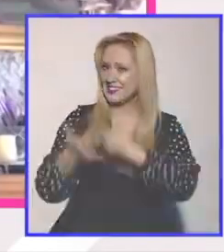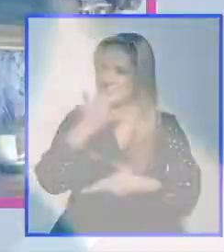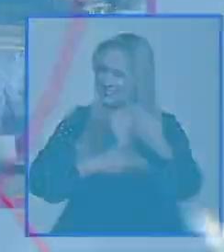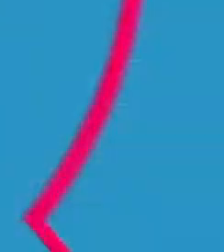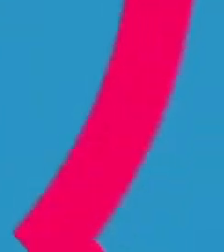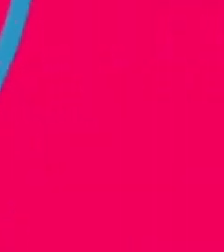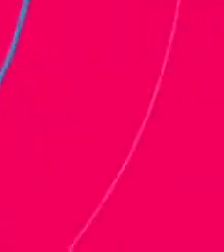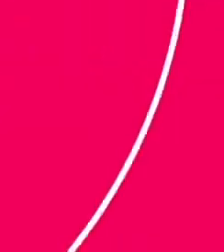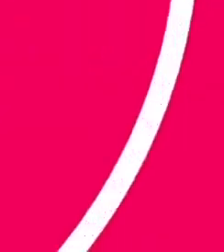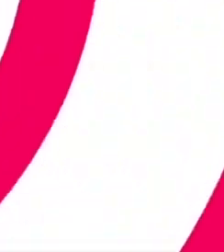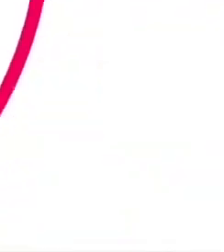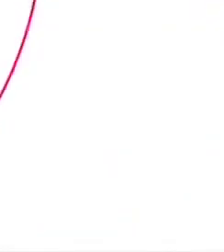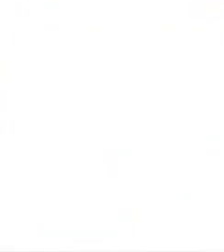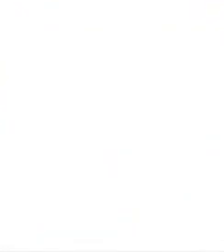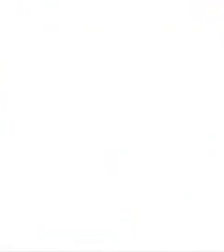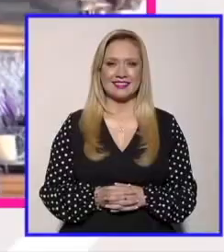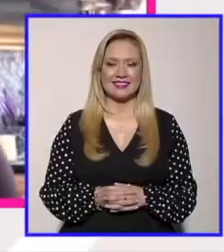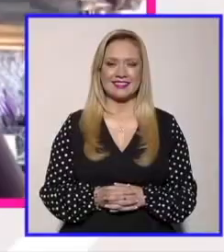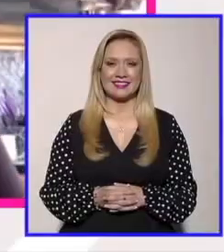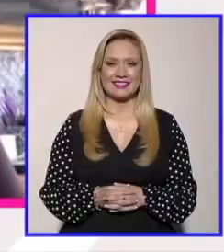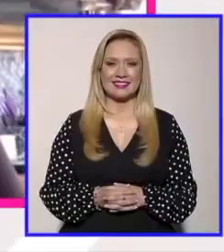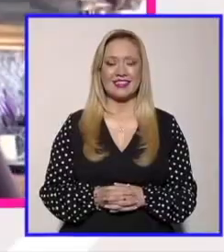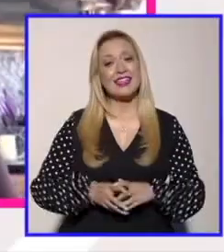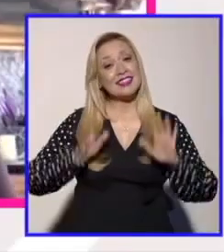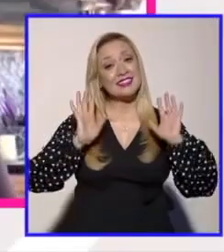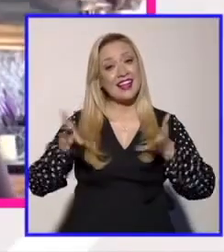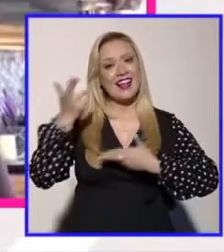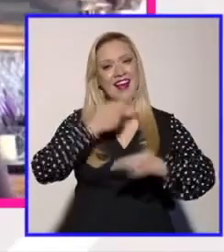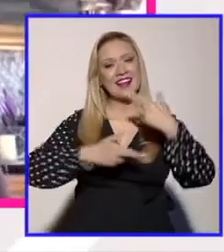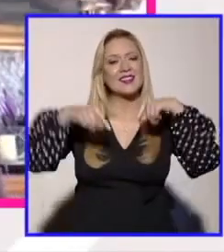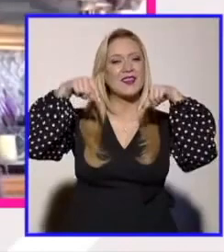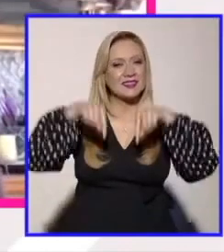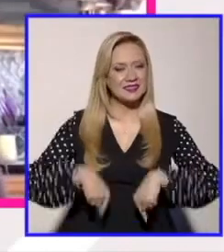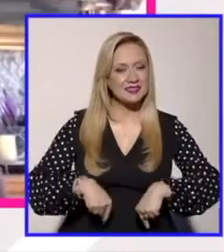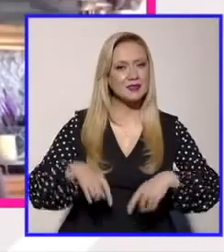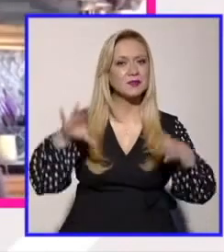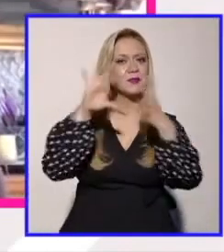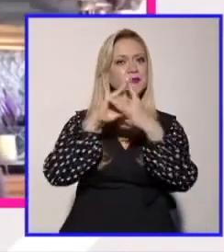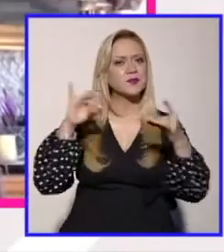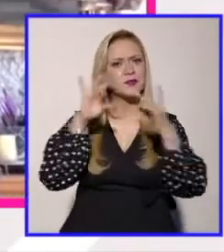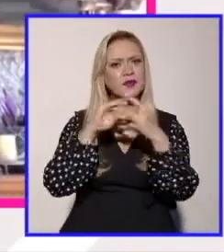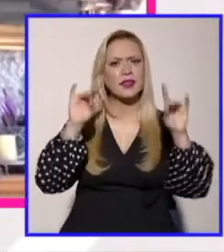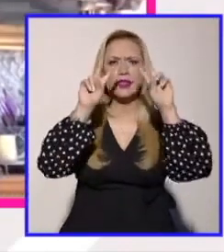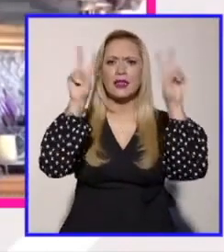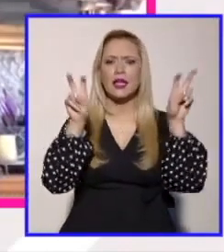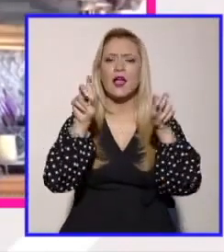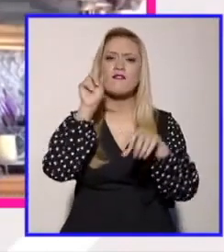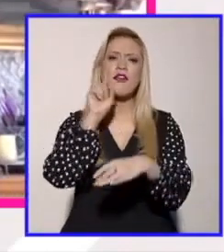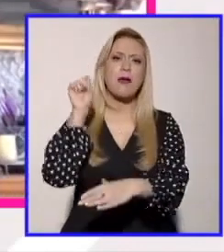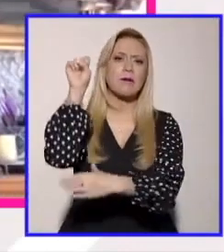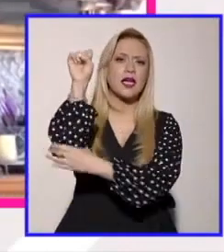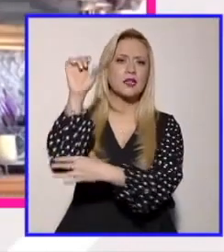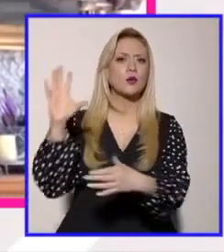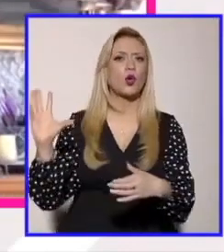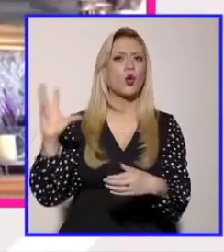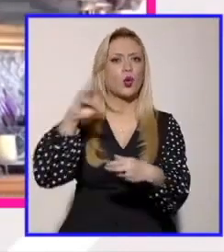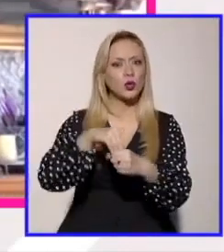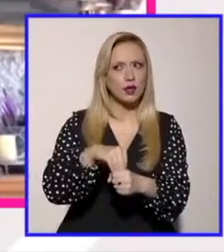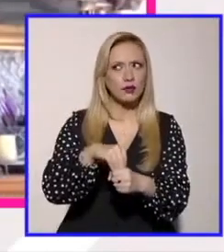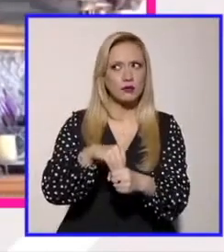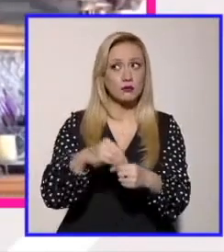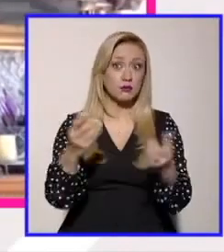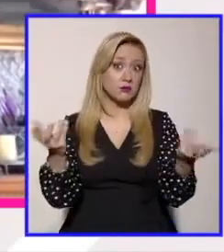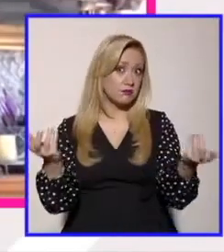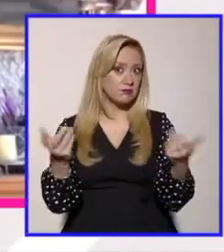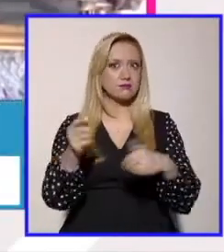muy bueno pues estamos de vuelta aquí en espacio diverso y estamos hablando sobre feminismos incluyentes y justo pues